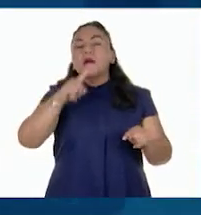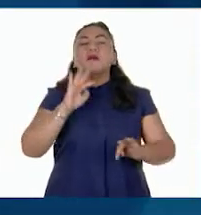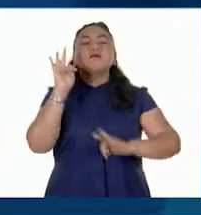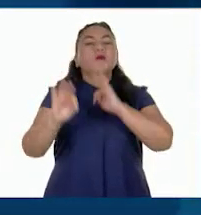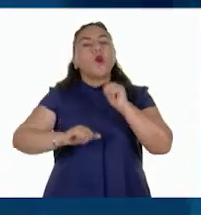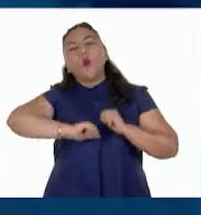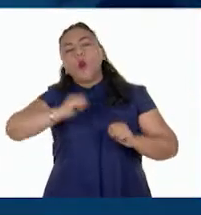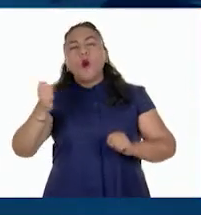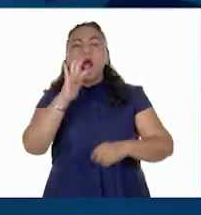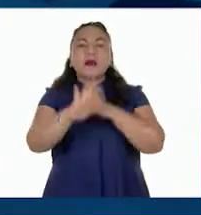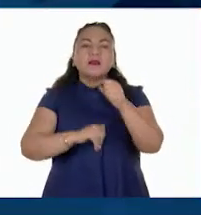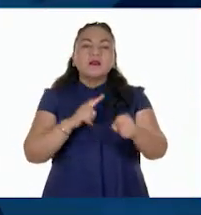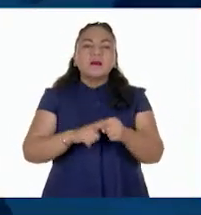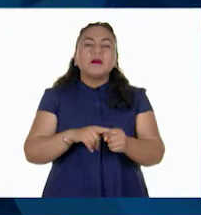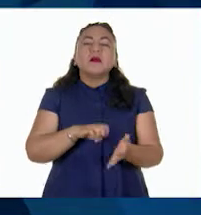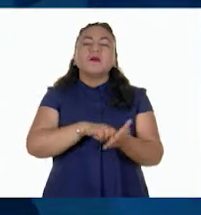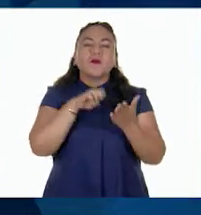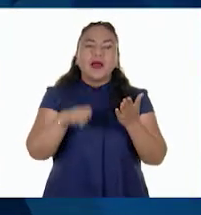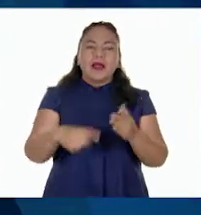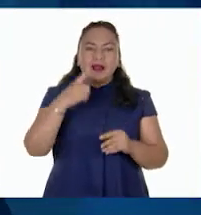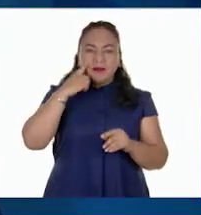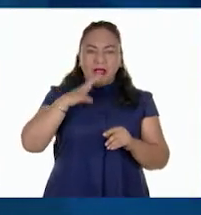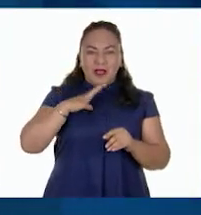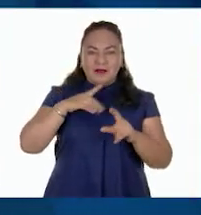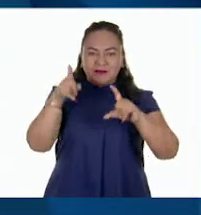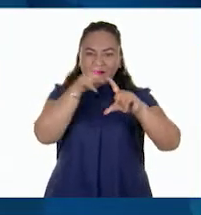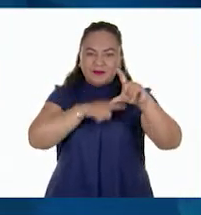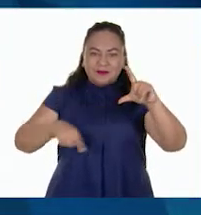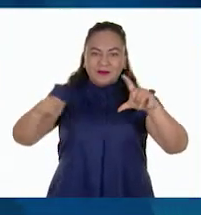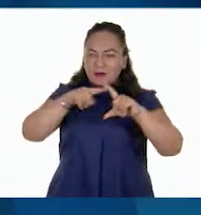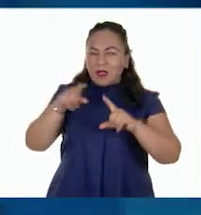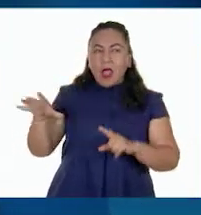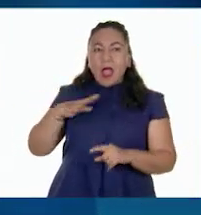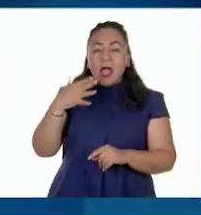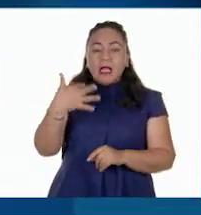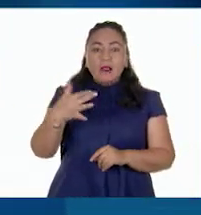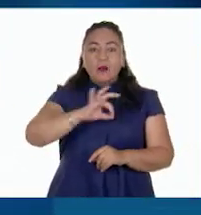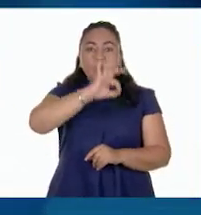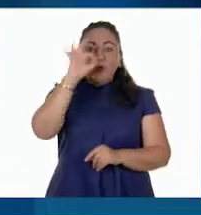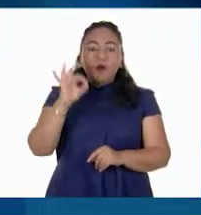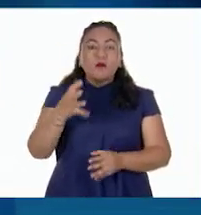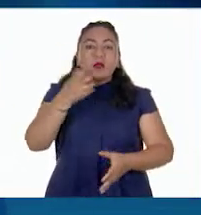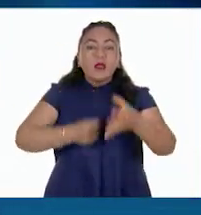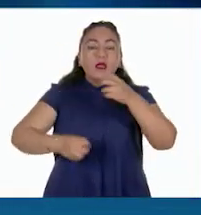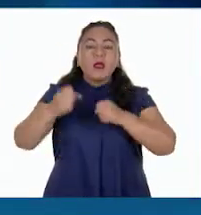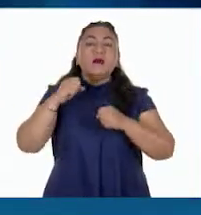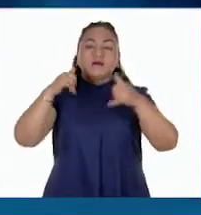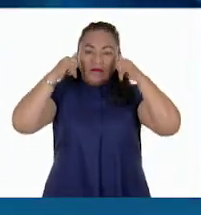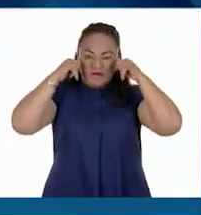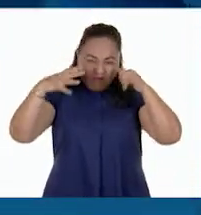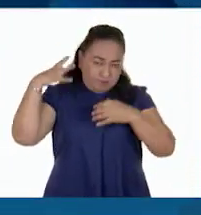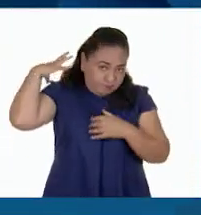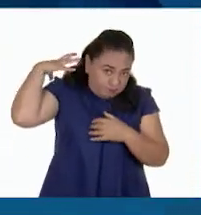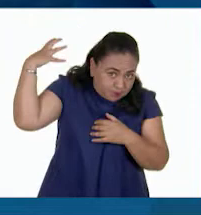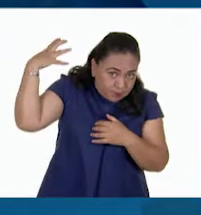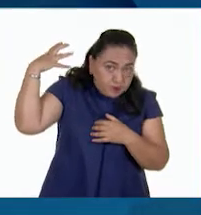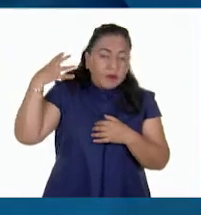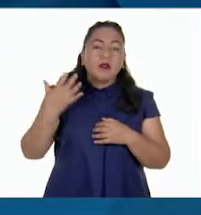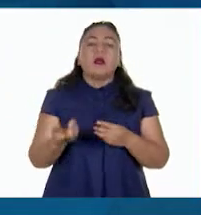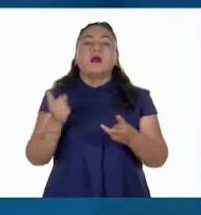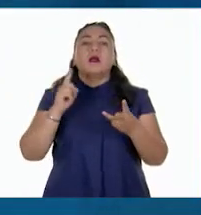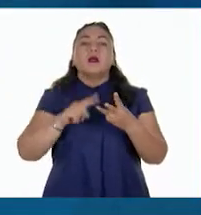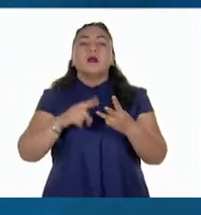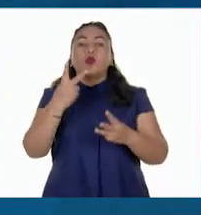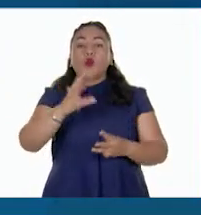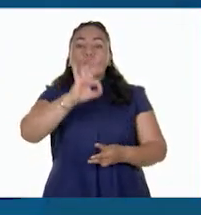otro tipo de ganado como la vemos en la gráfica. Hay producción de 15% de leche de búfalas, 2% de